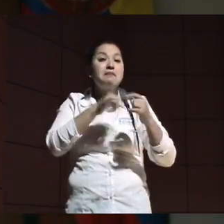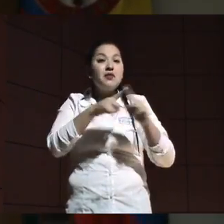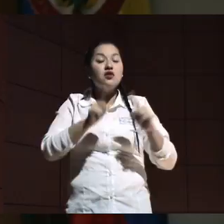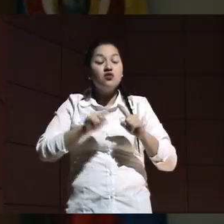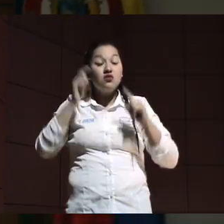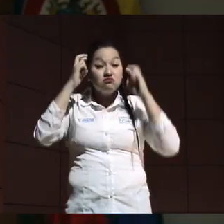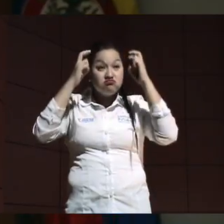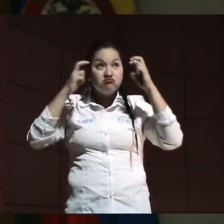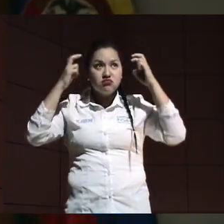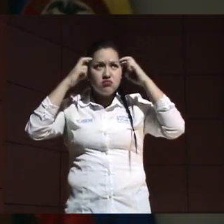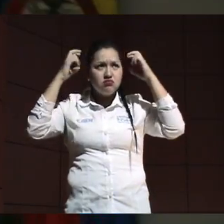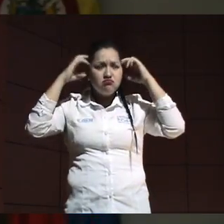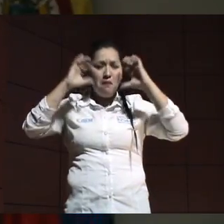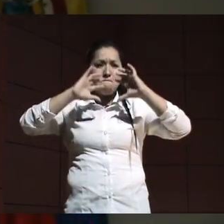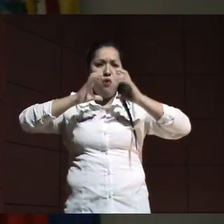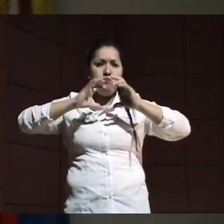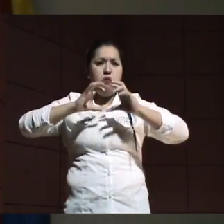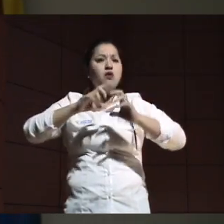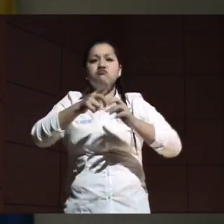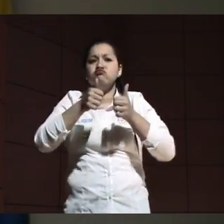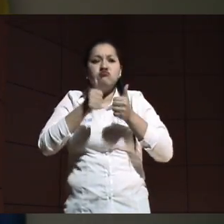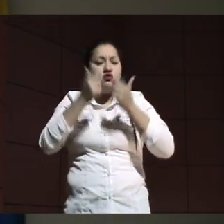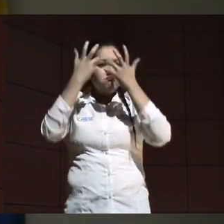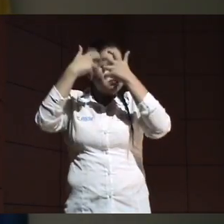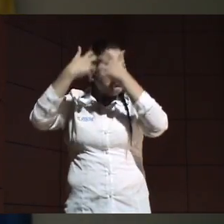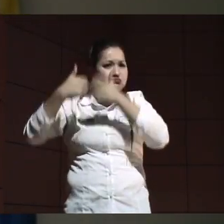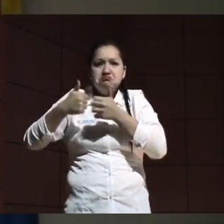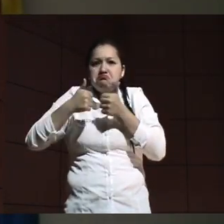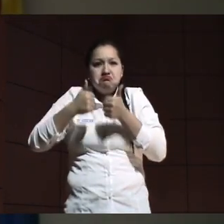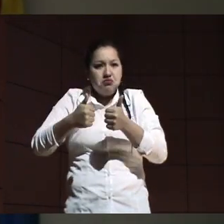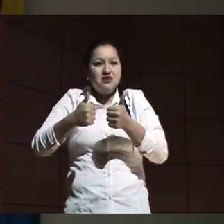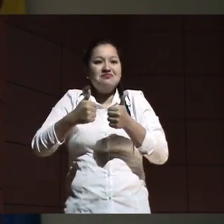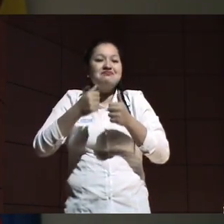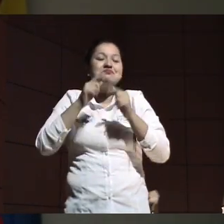mentales y todos sus órganos y sus sentidos funcionan.